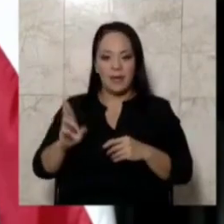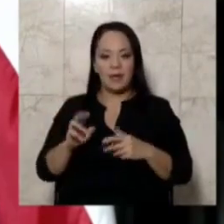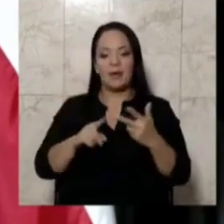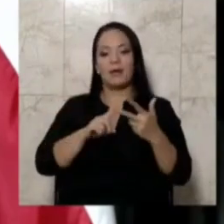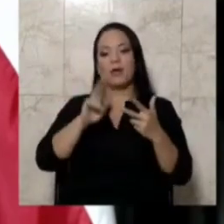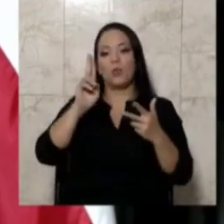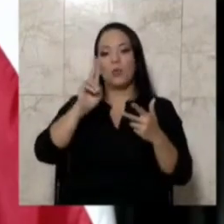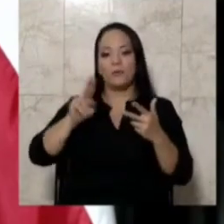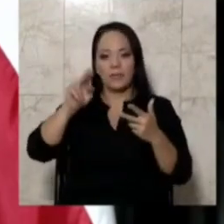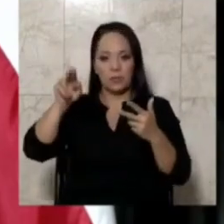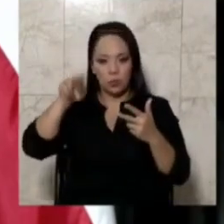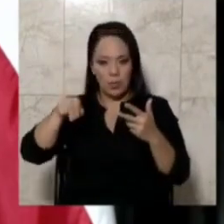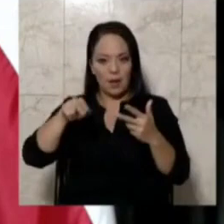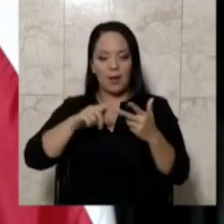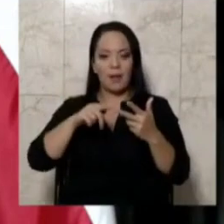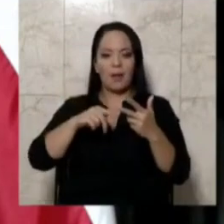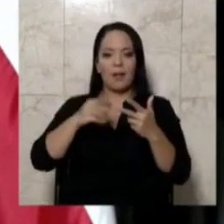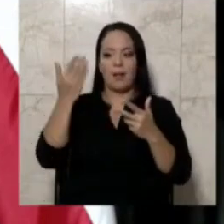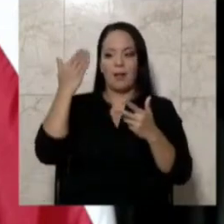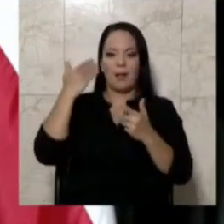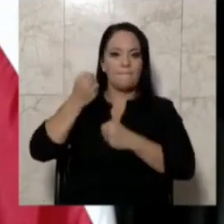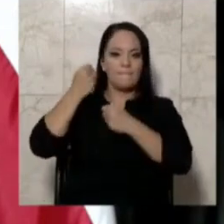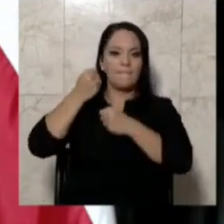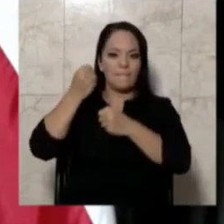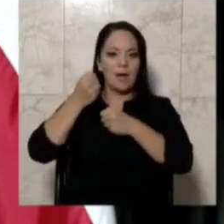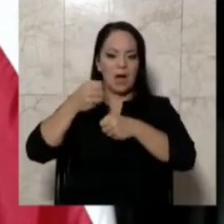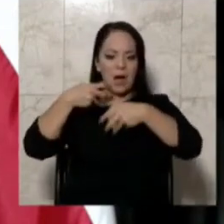la una en las marchas anteriores.